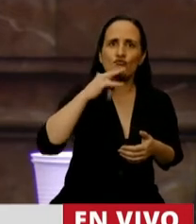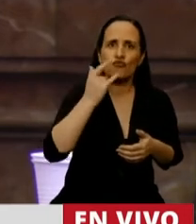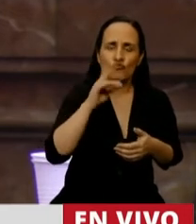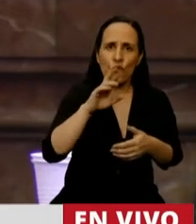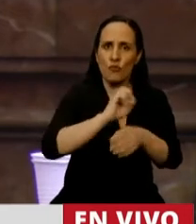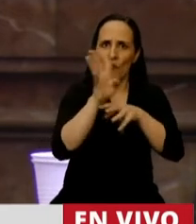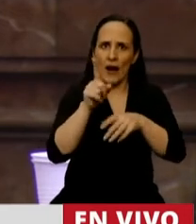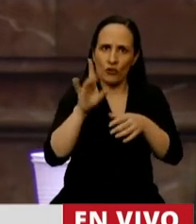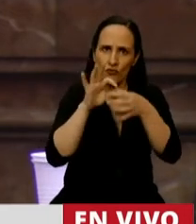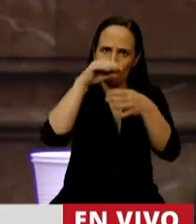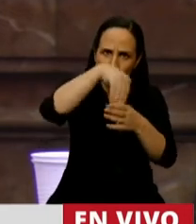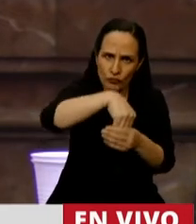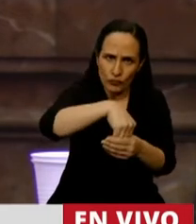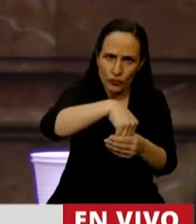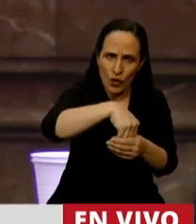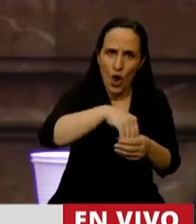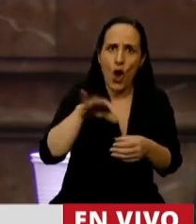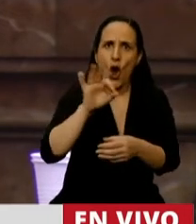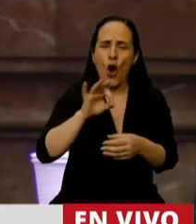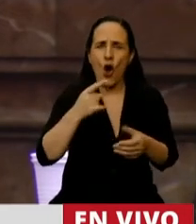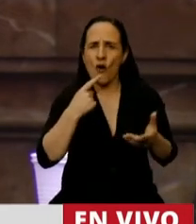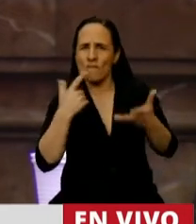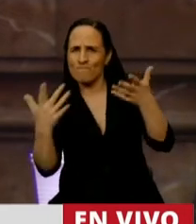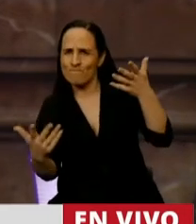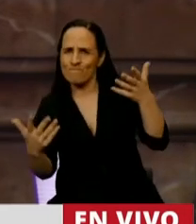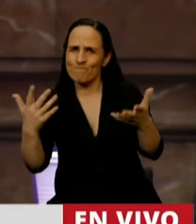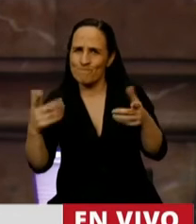dudas que hasta hace poco mantenía el Ministro del Área?